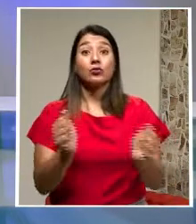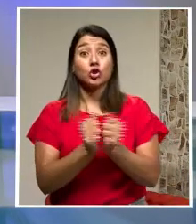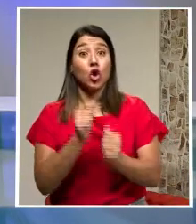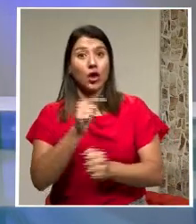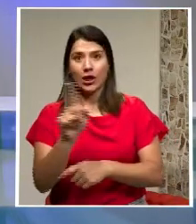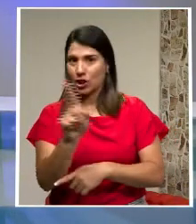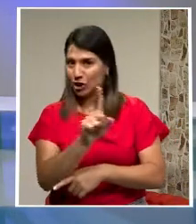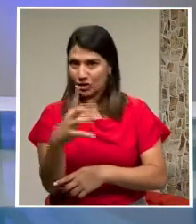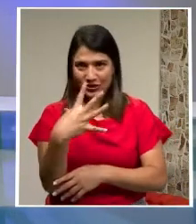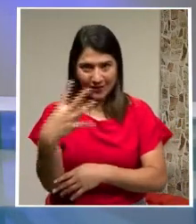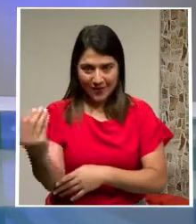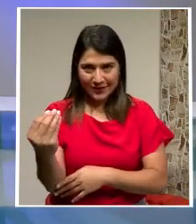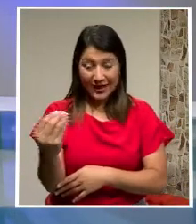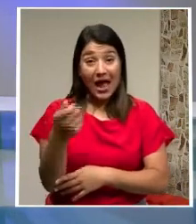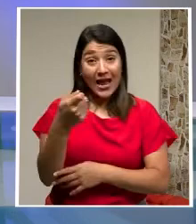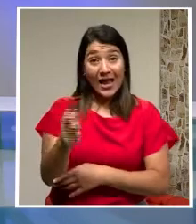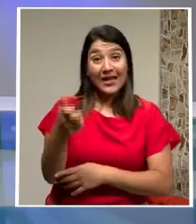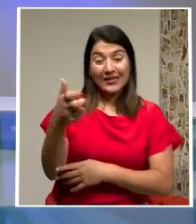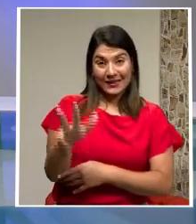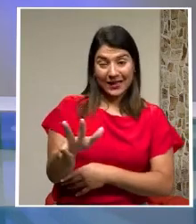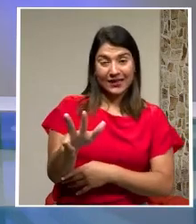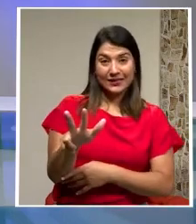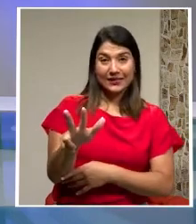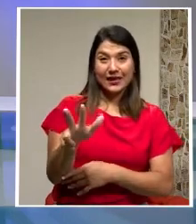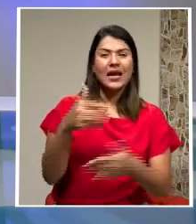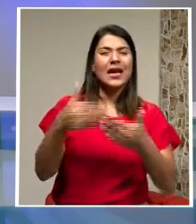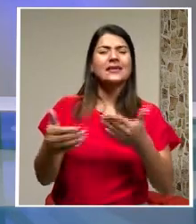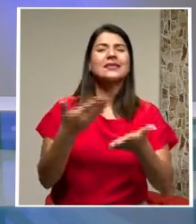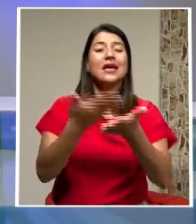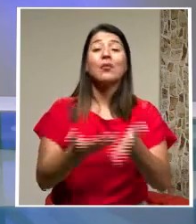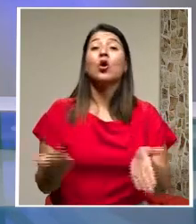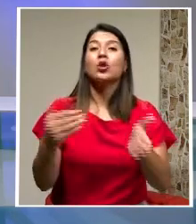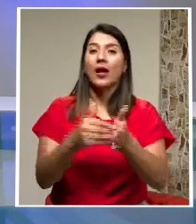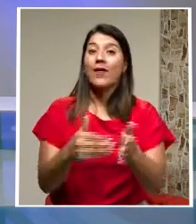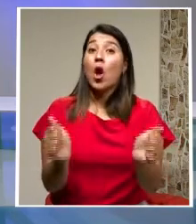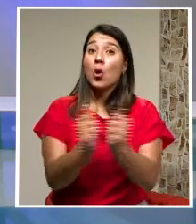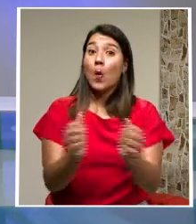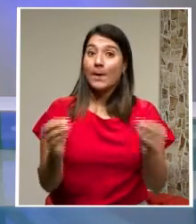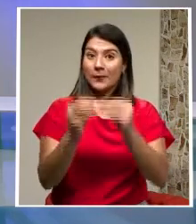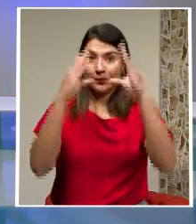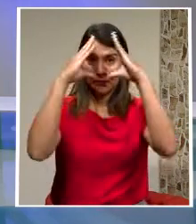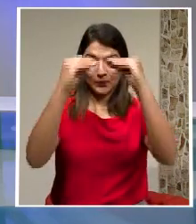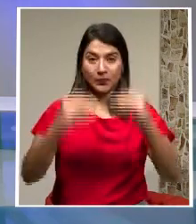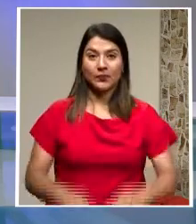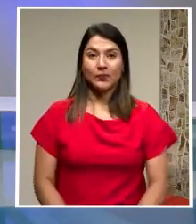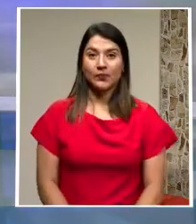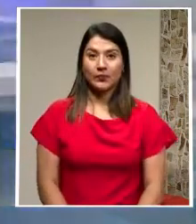Y La señal de Canal 13 Que ya volvemos Con más información